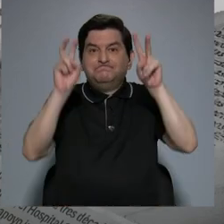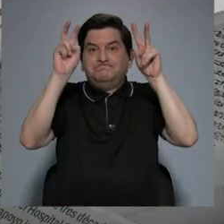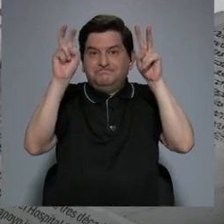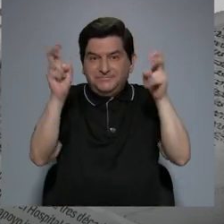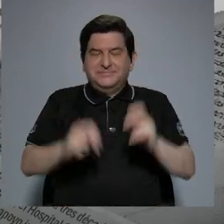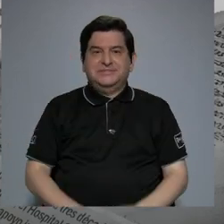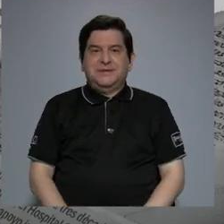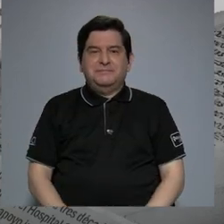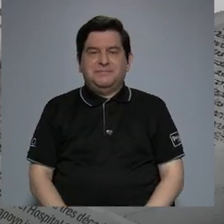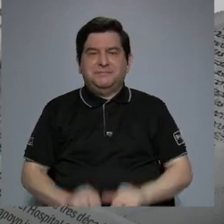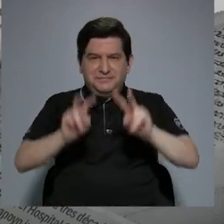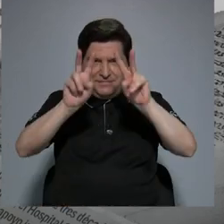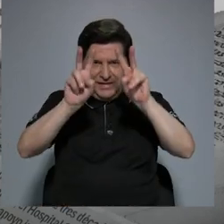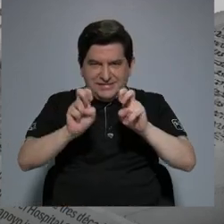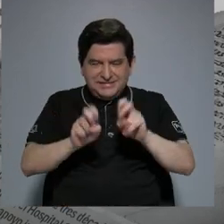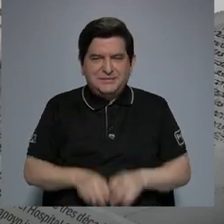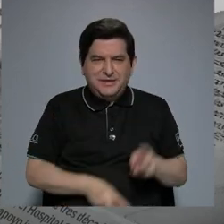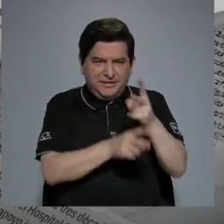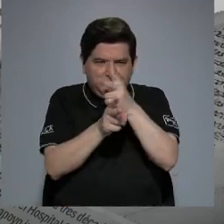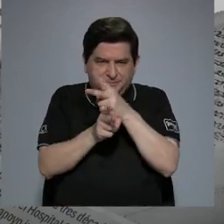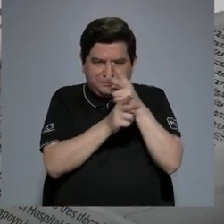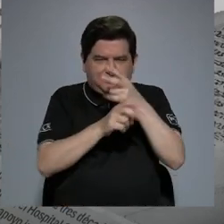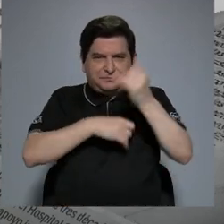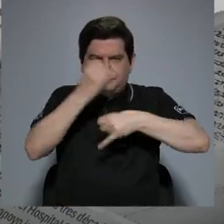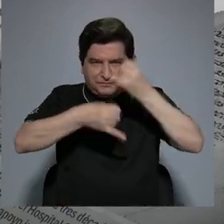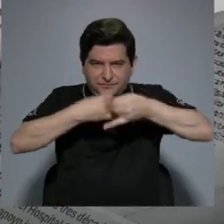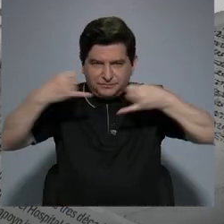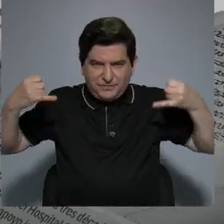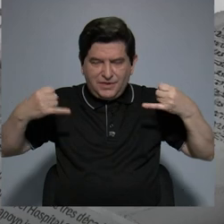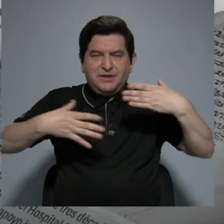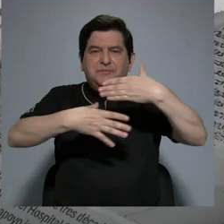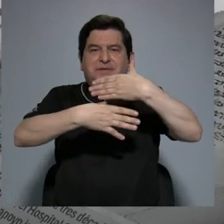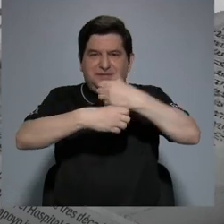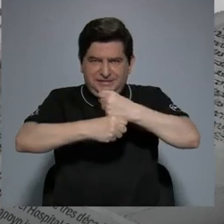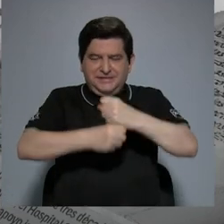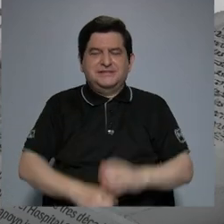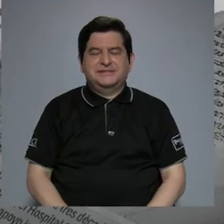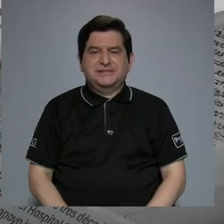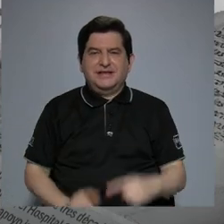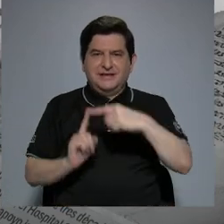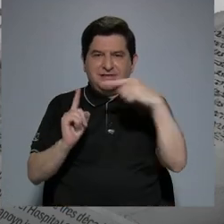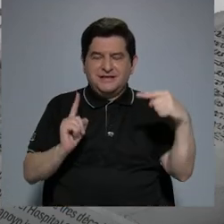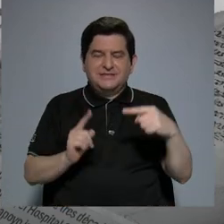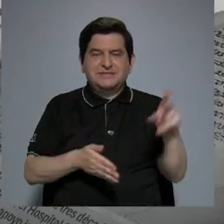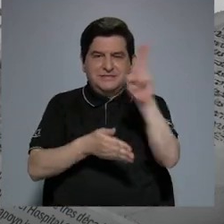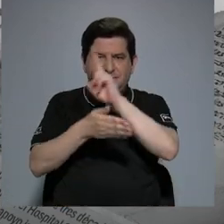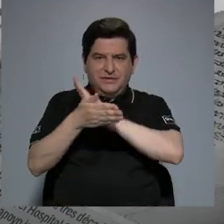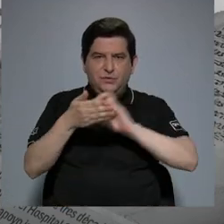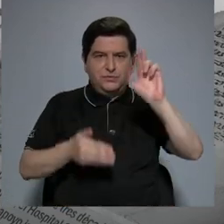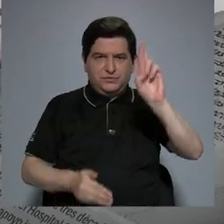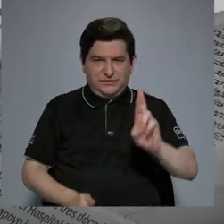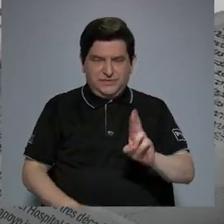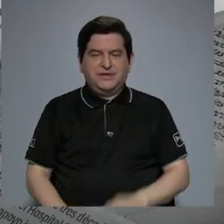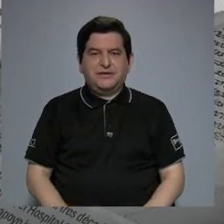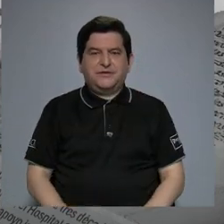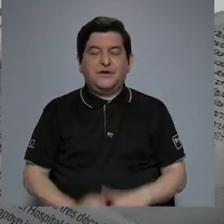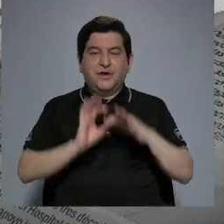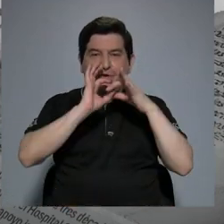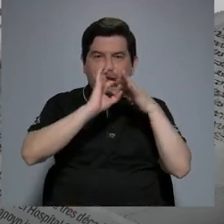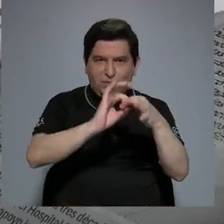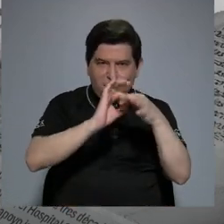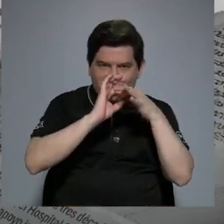tema son de las pruebas de monitoreo de idioma que se están realizando por parte de la Universidad de Costa Rica en